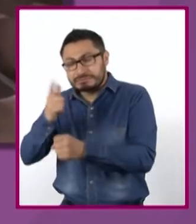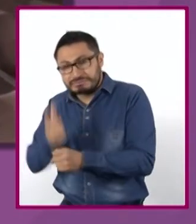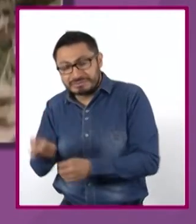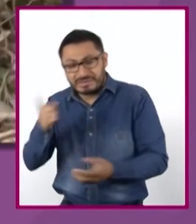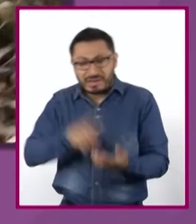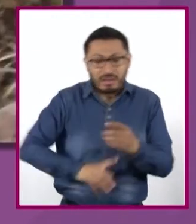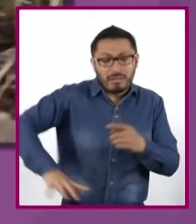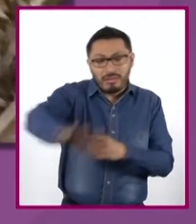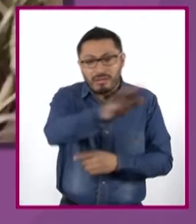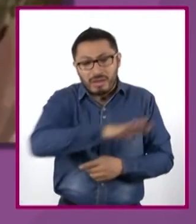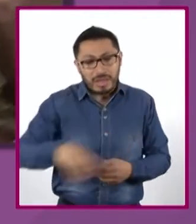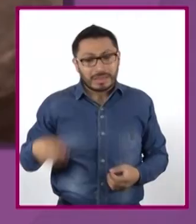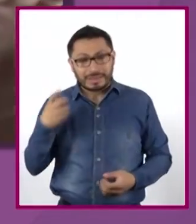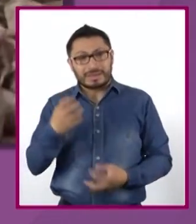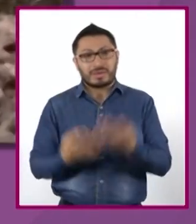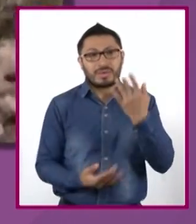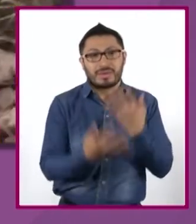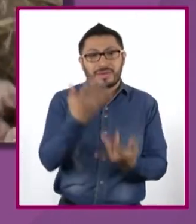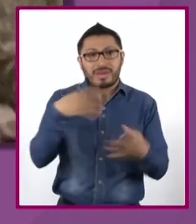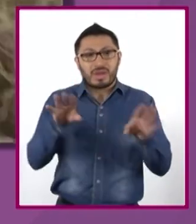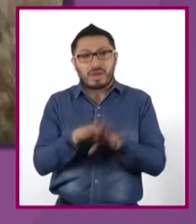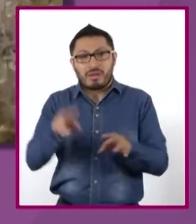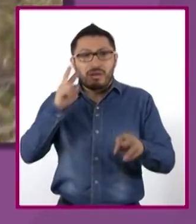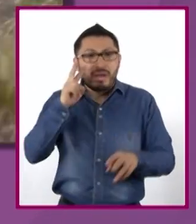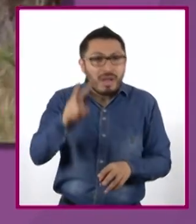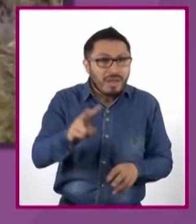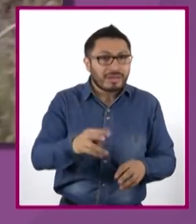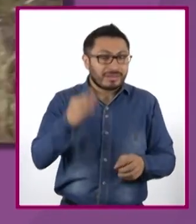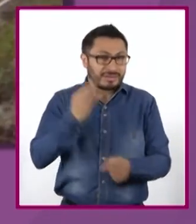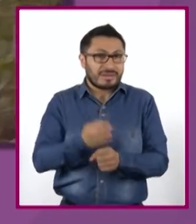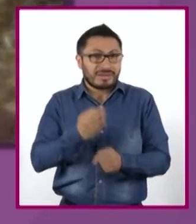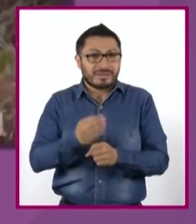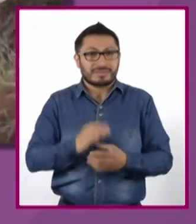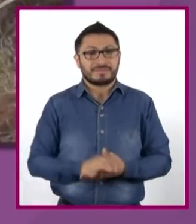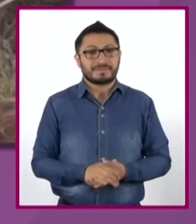el paisaje, siendo los fogones el rasgo más visible en la actualidad.